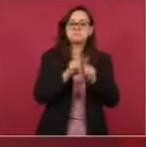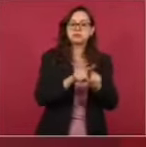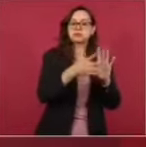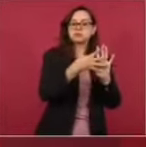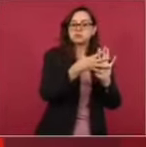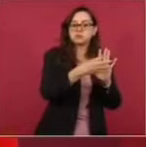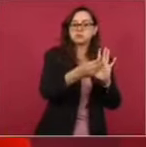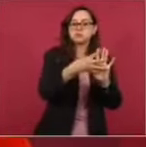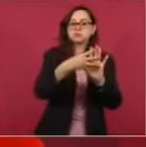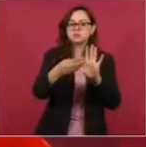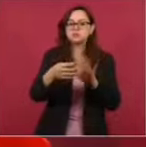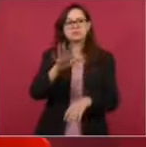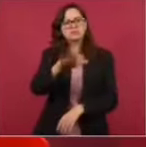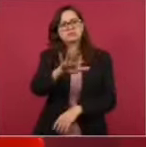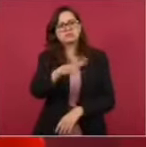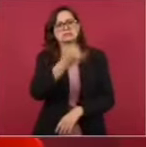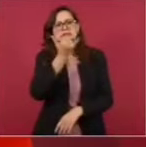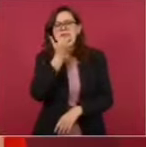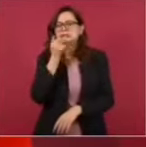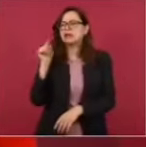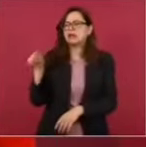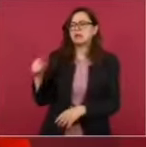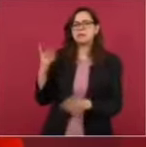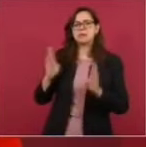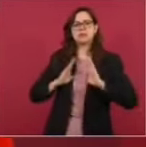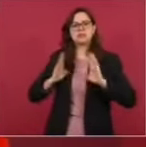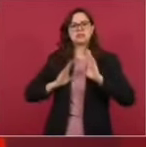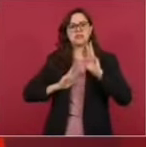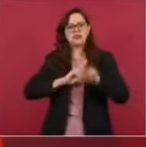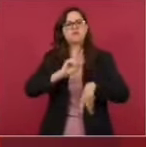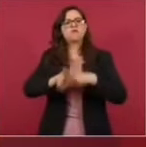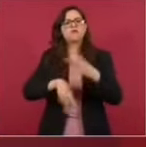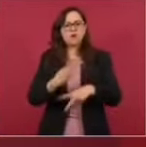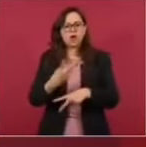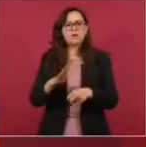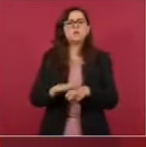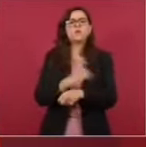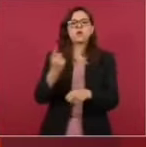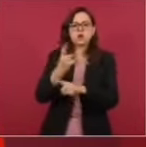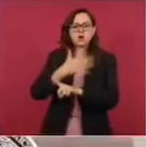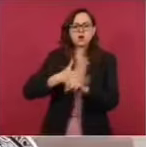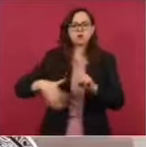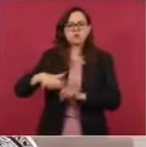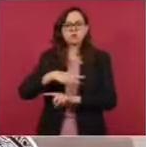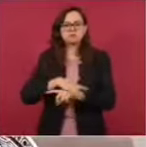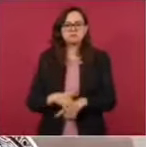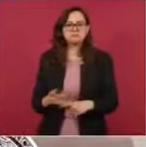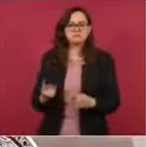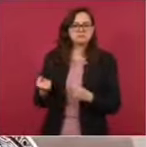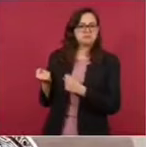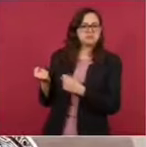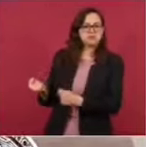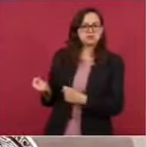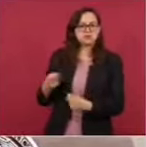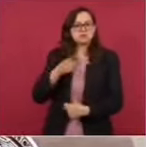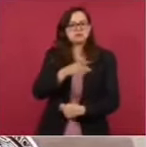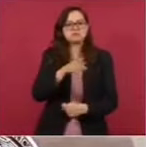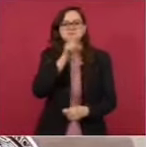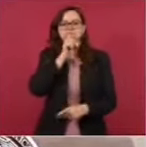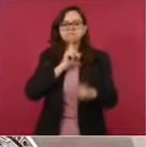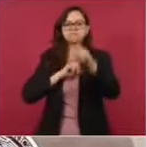habló del contexto. Así que podemos señalar que se trató de una estrategia de desinformación.